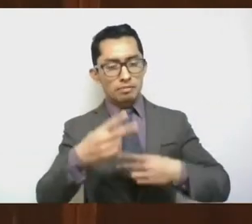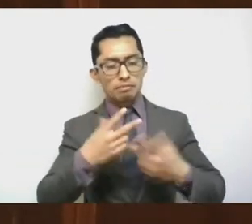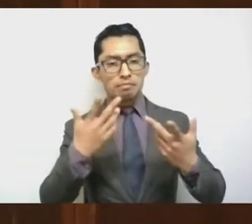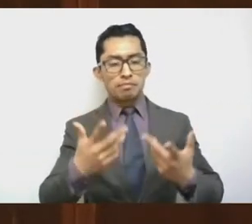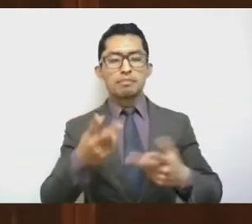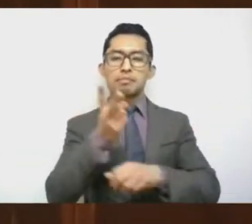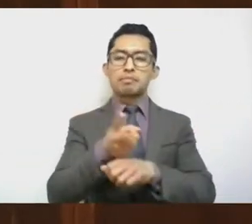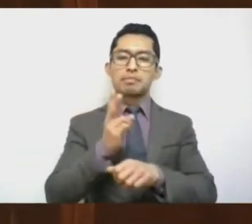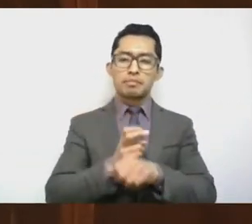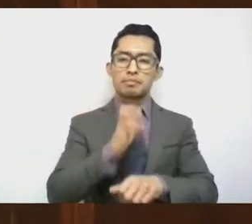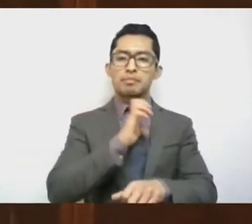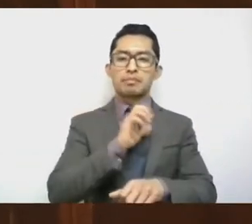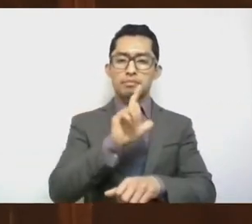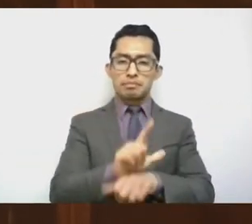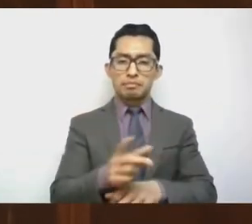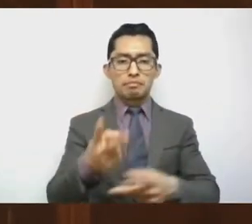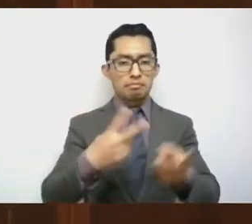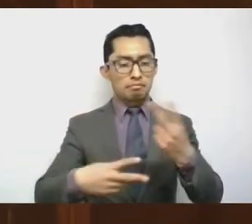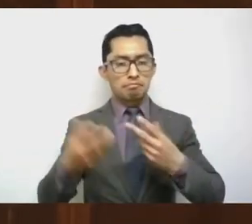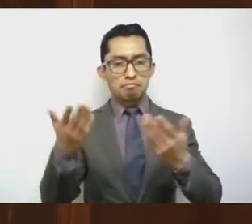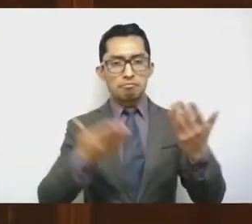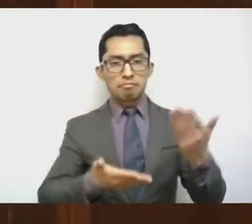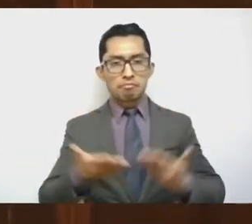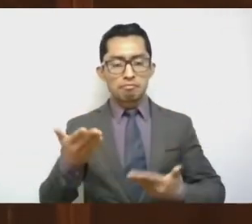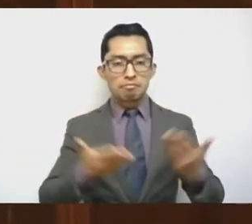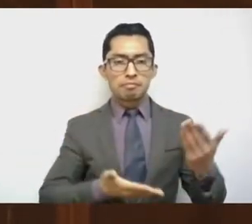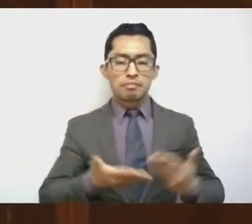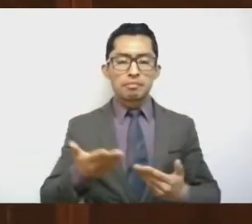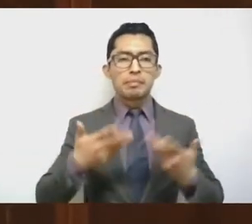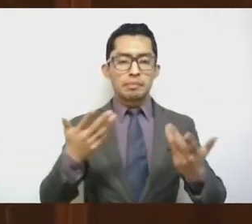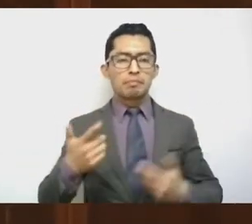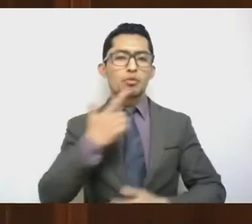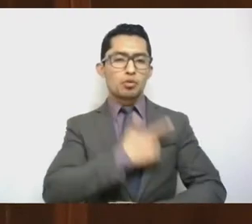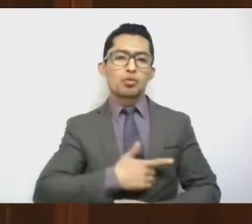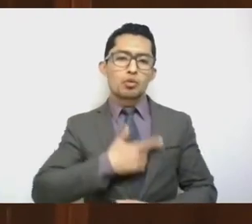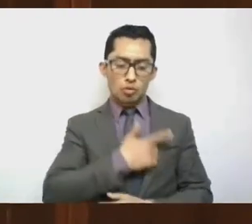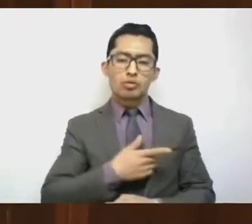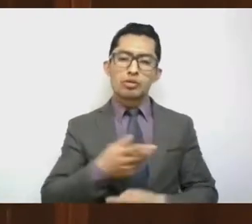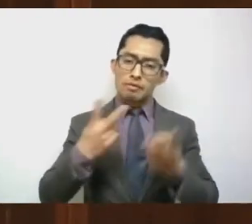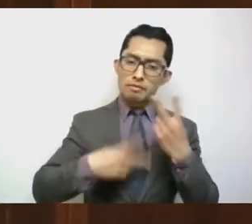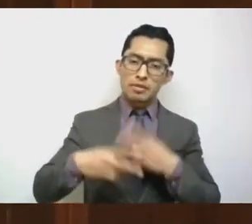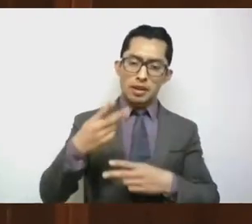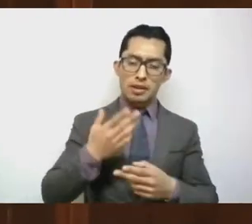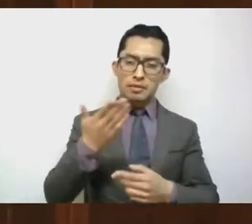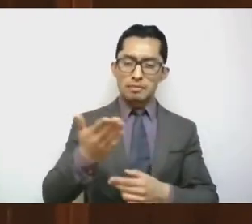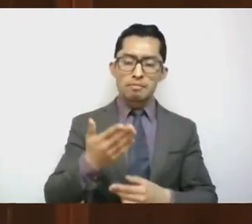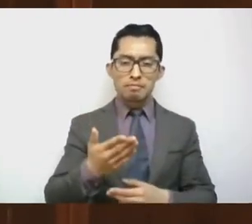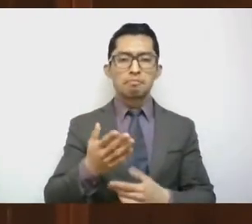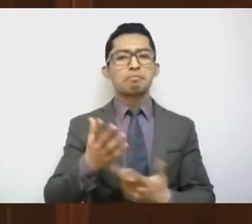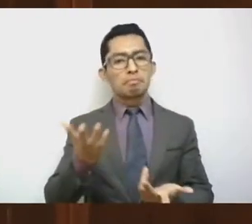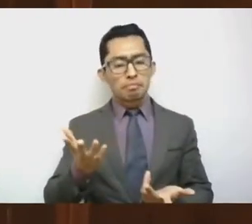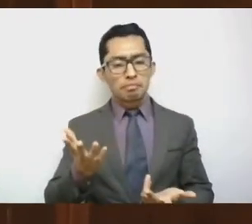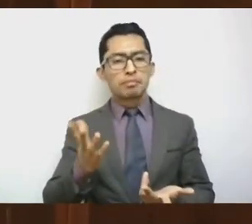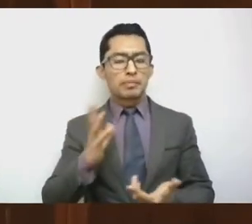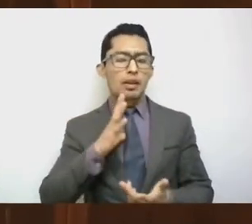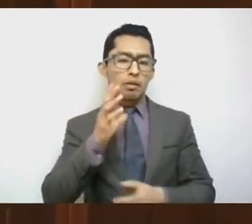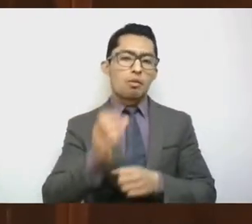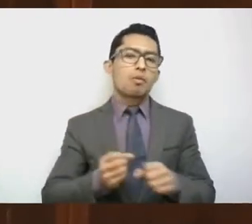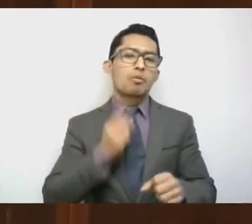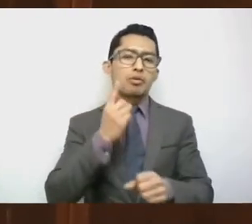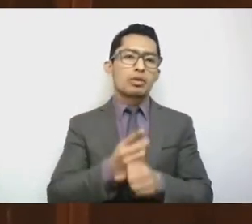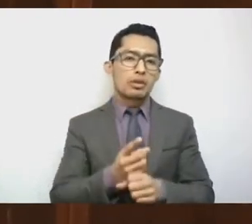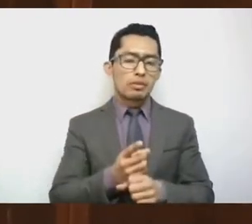especiales, nos congratula su presencia y nos da la oportunidad de poder